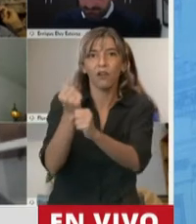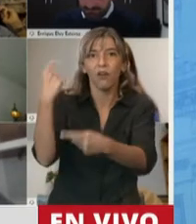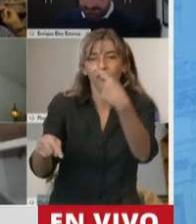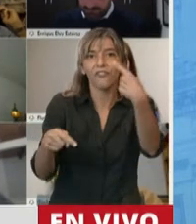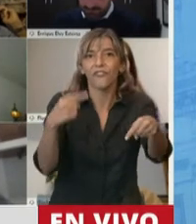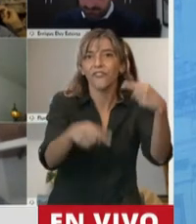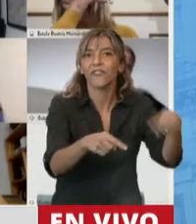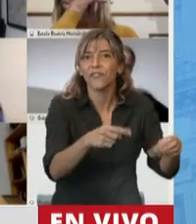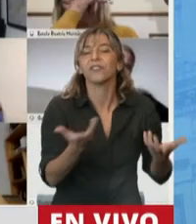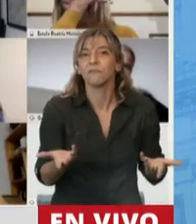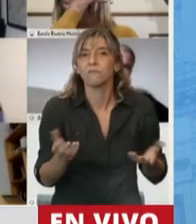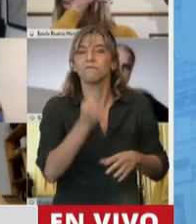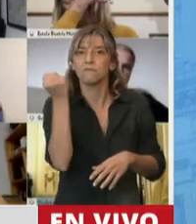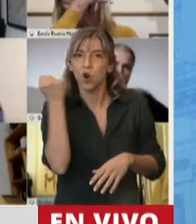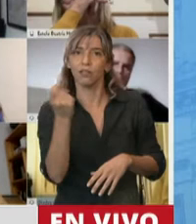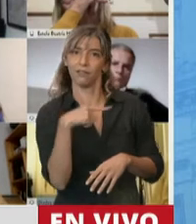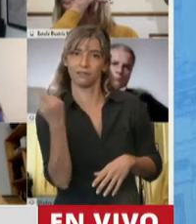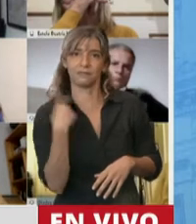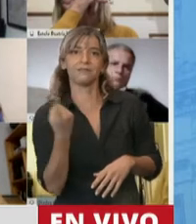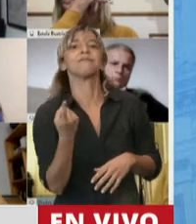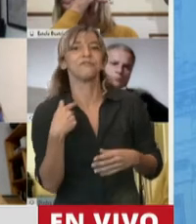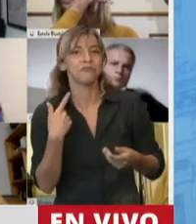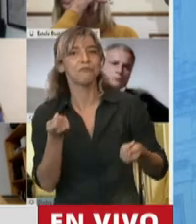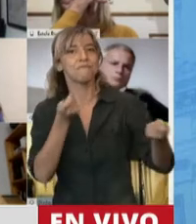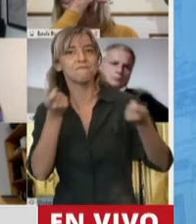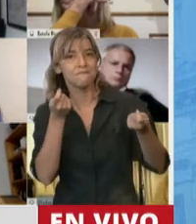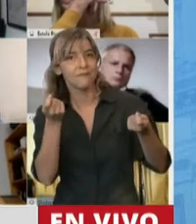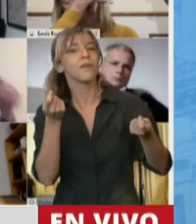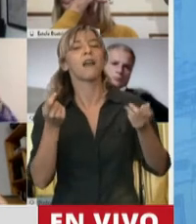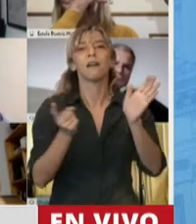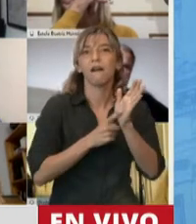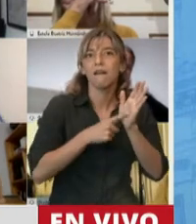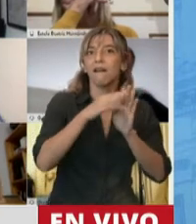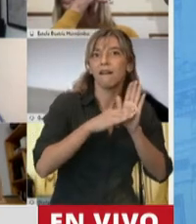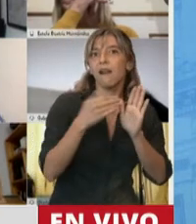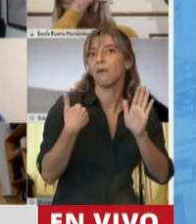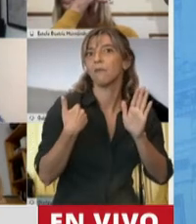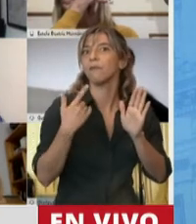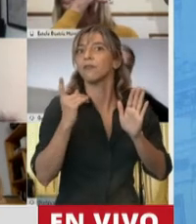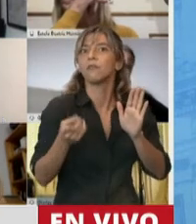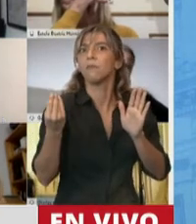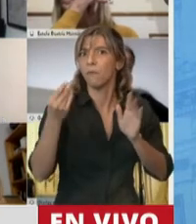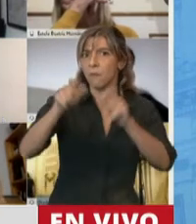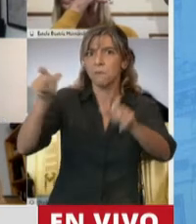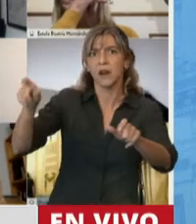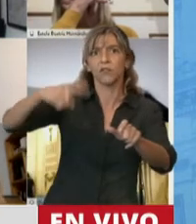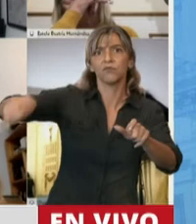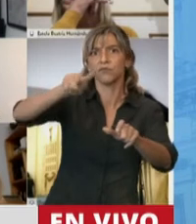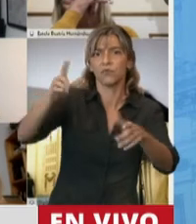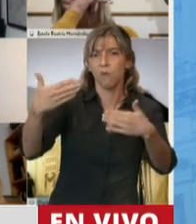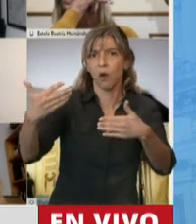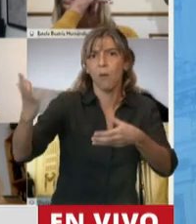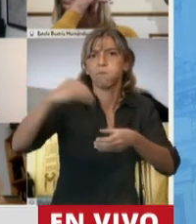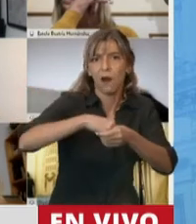atenuación de las regulaciones y una participación, digámoslo también, más directa e individualizada